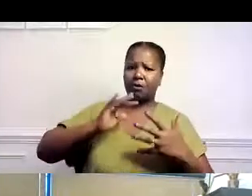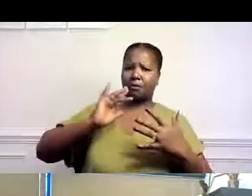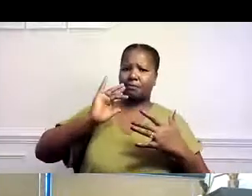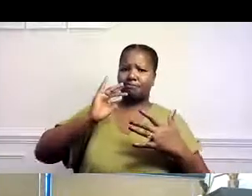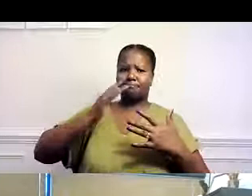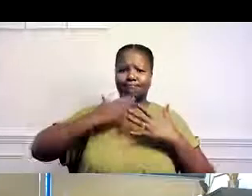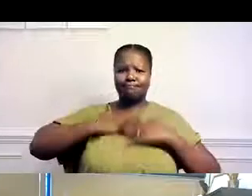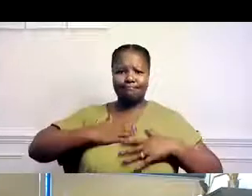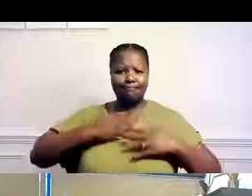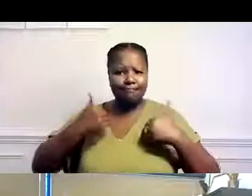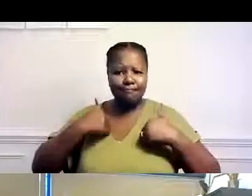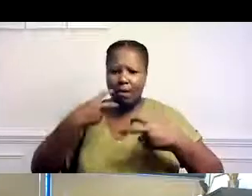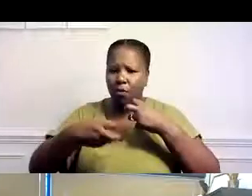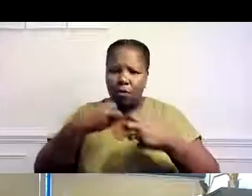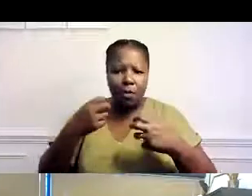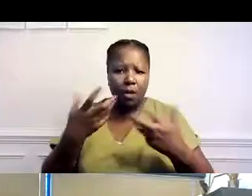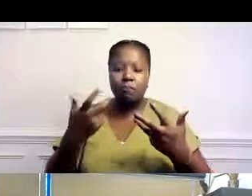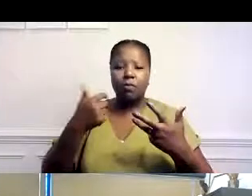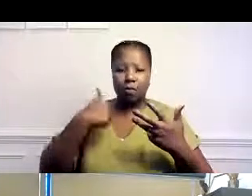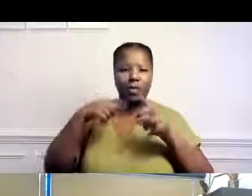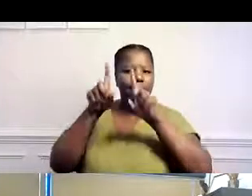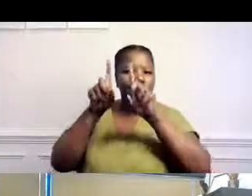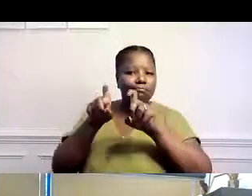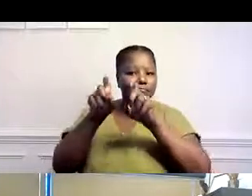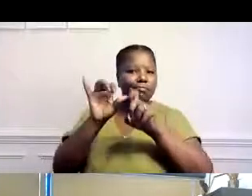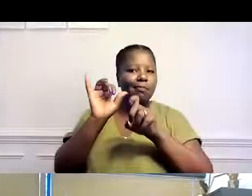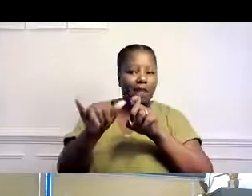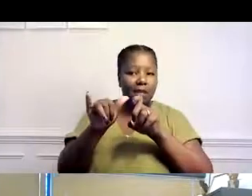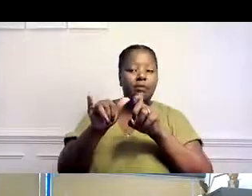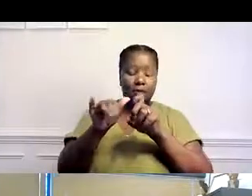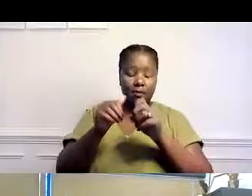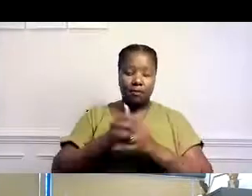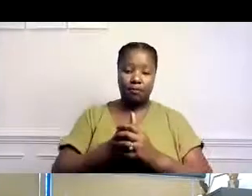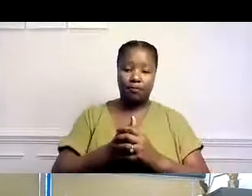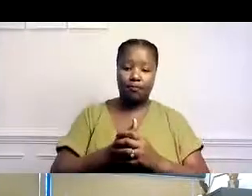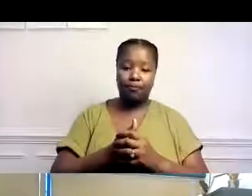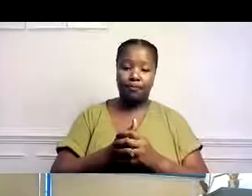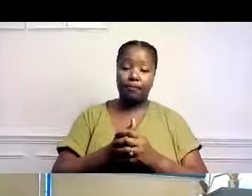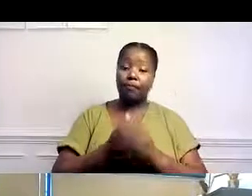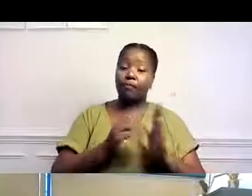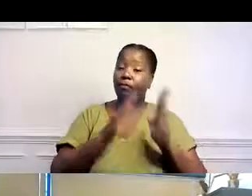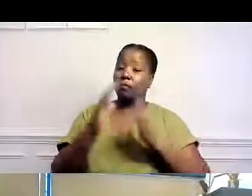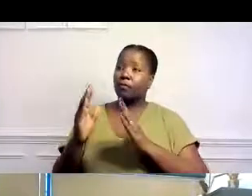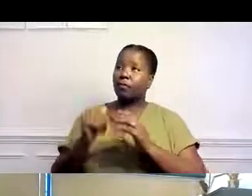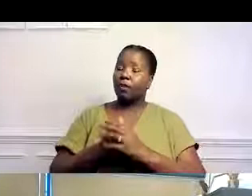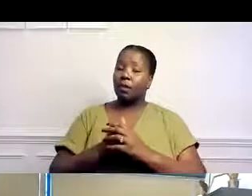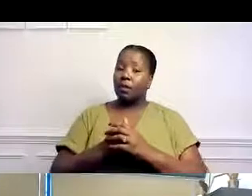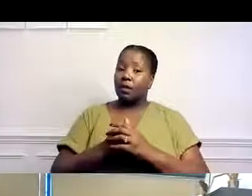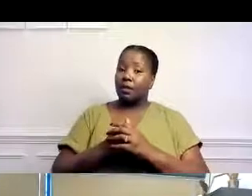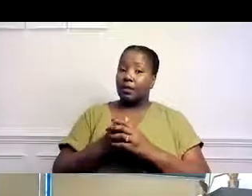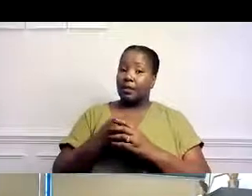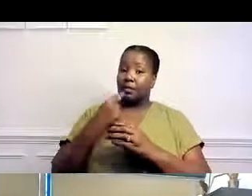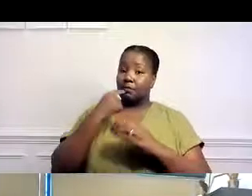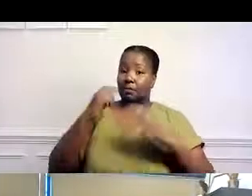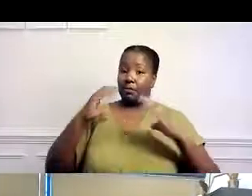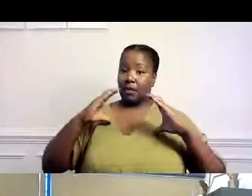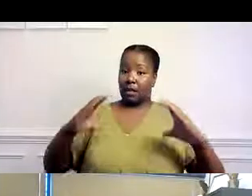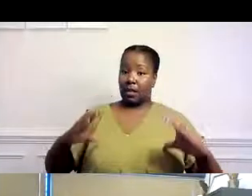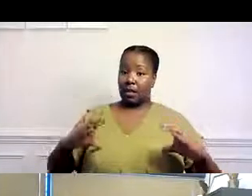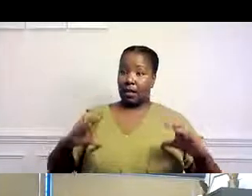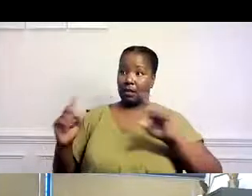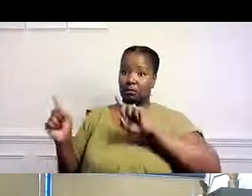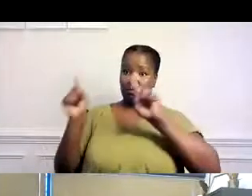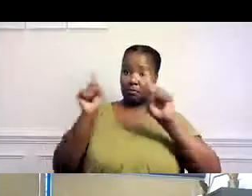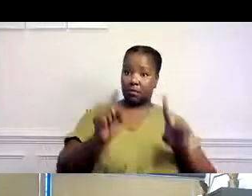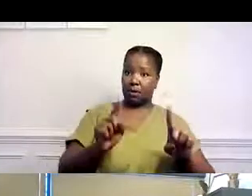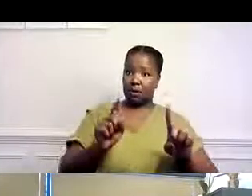Preguntándole si tiene síntomas. Creo que ya nos hemos acostumbrado a cualquier lugar a donde vamos. Siempre se nos pregunta eso, ¿verdad? No permita que